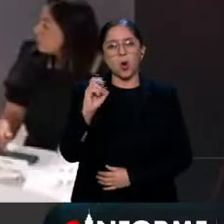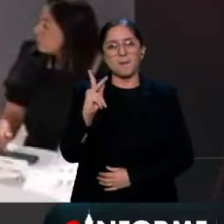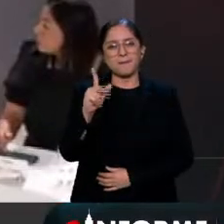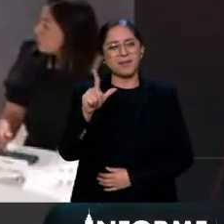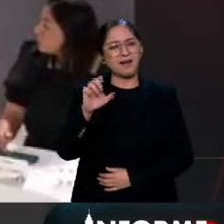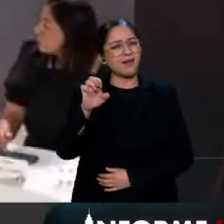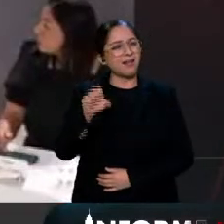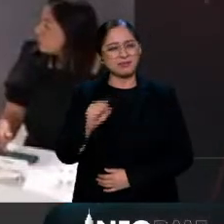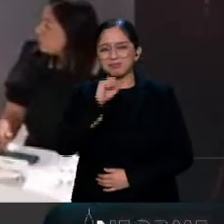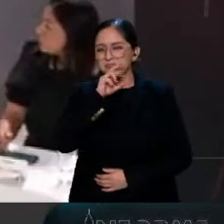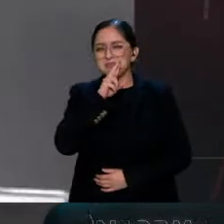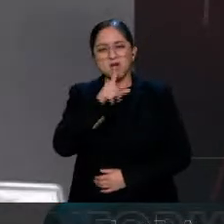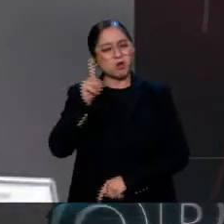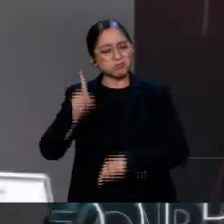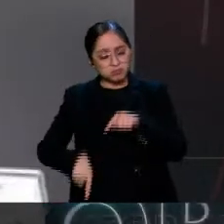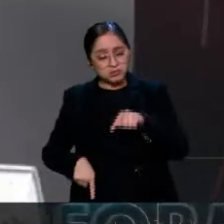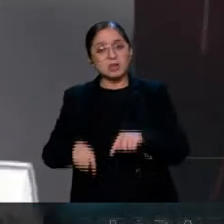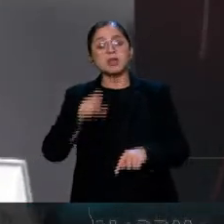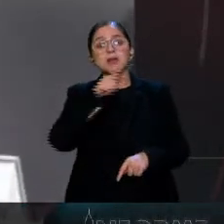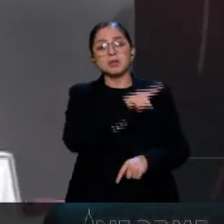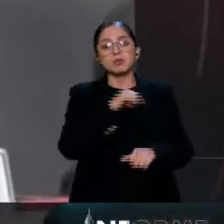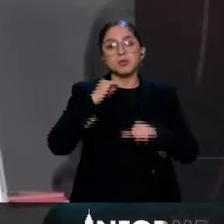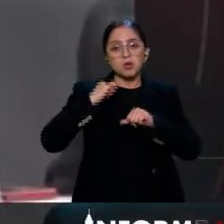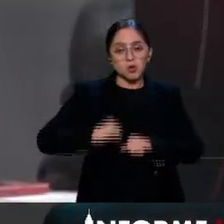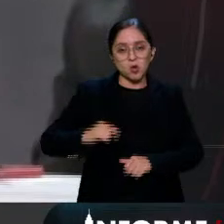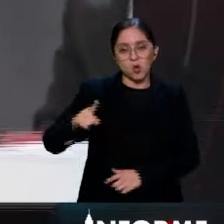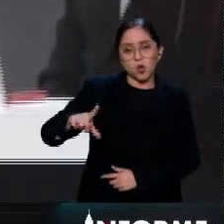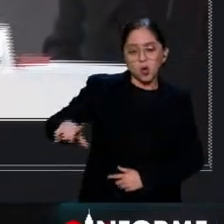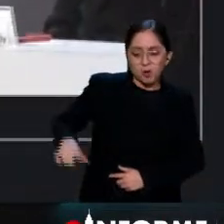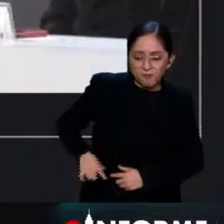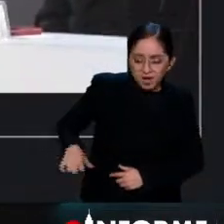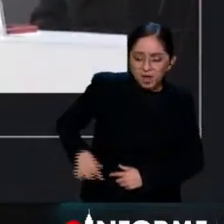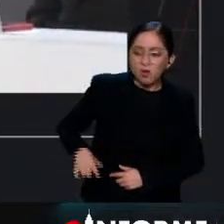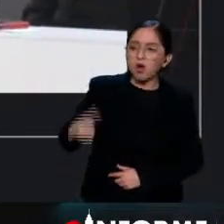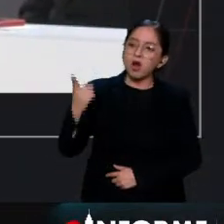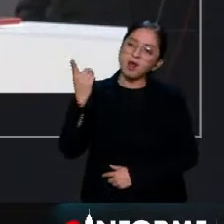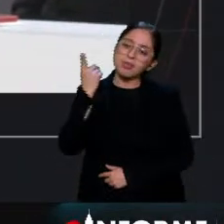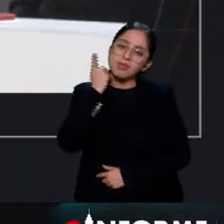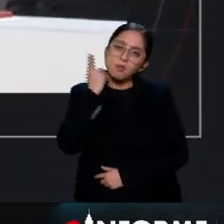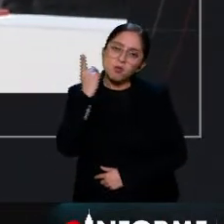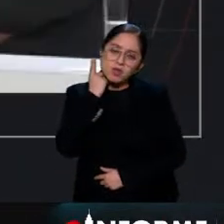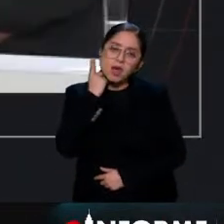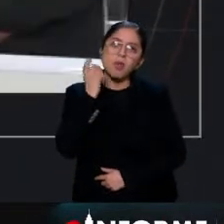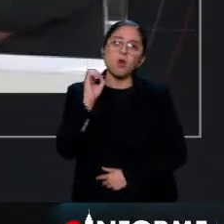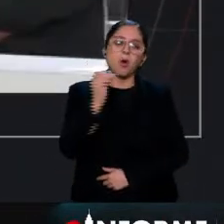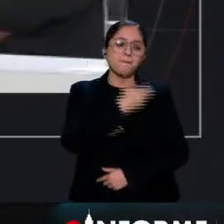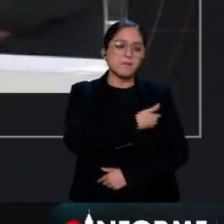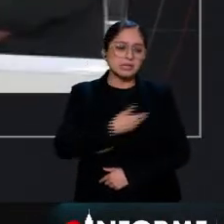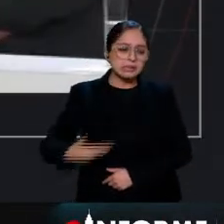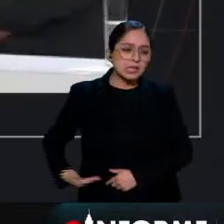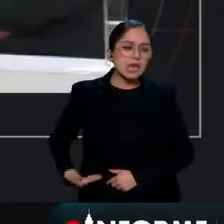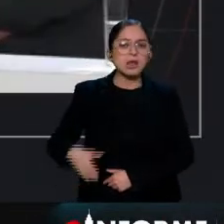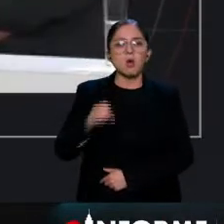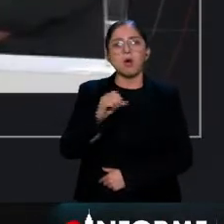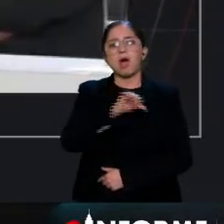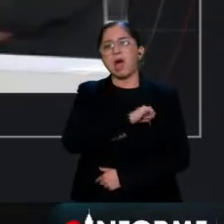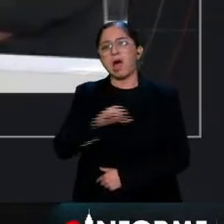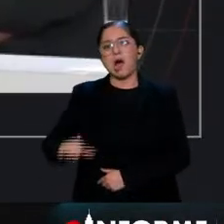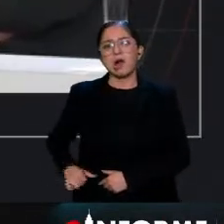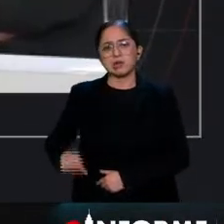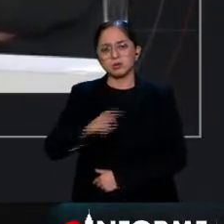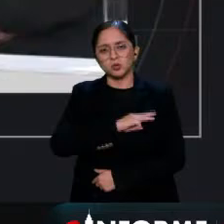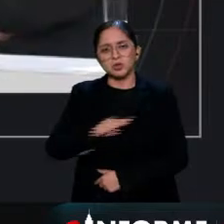y encargados de la organización de las elecciones de gobernador, diputados locales y presidentes o alcaldes municipales. ¿Quién